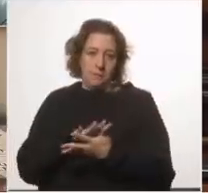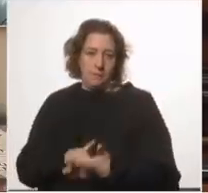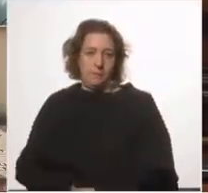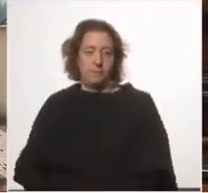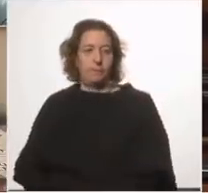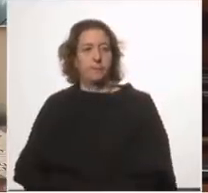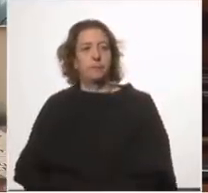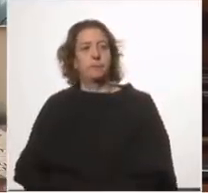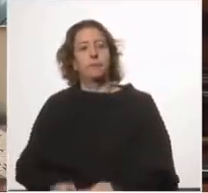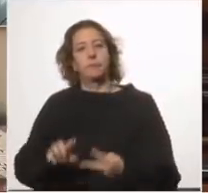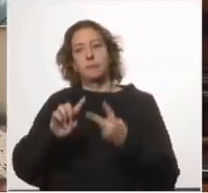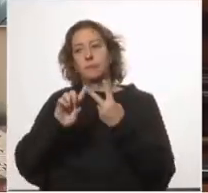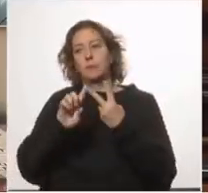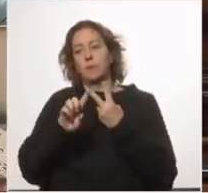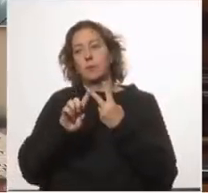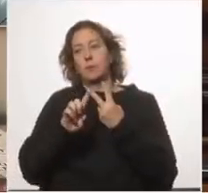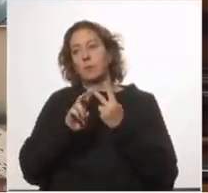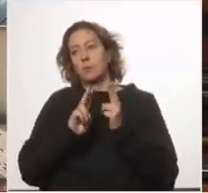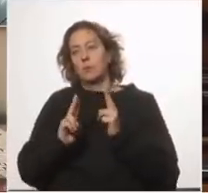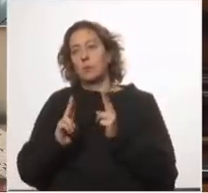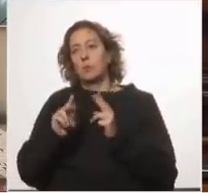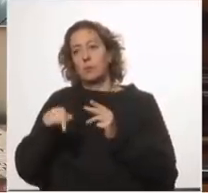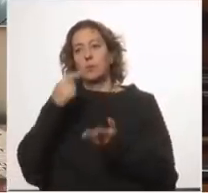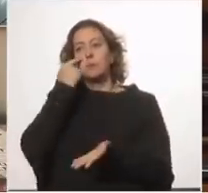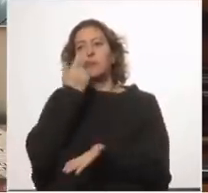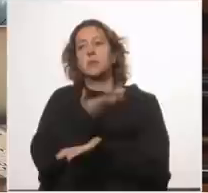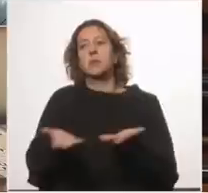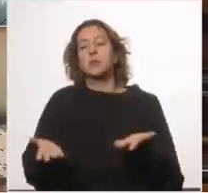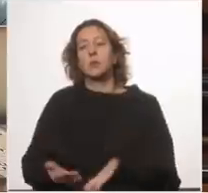Mi segundo capítulo, esta era la presentación,